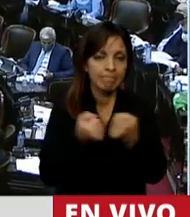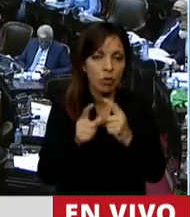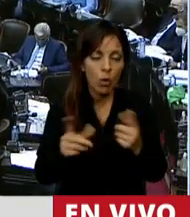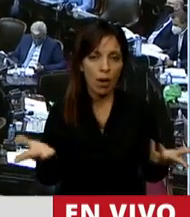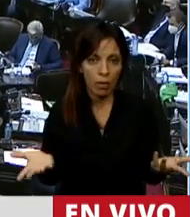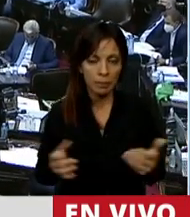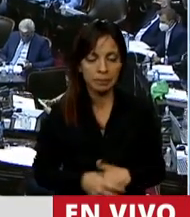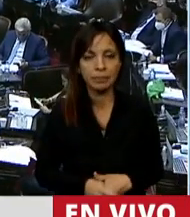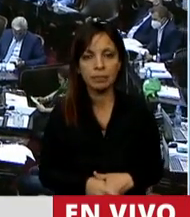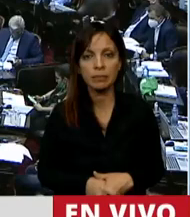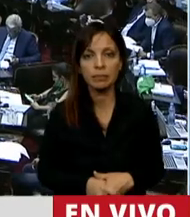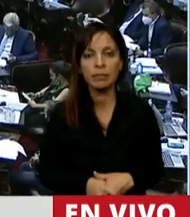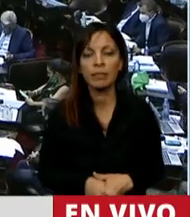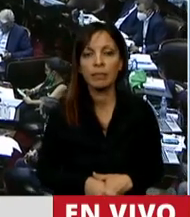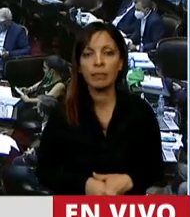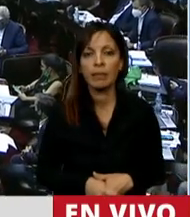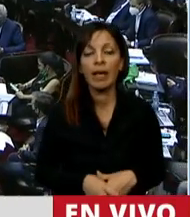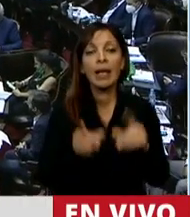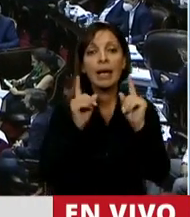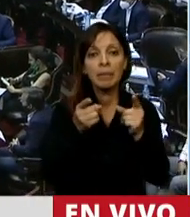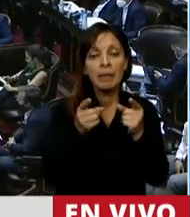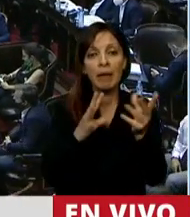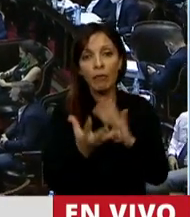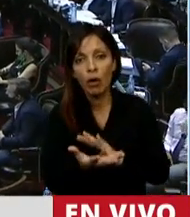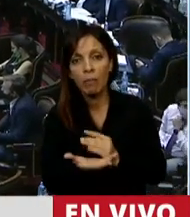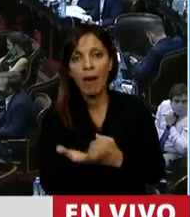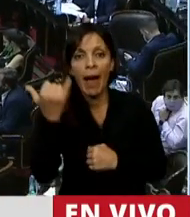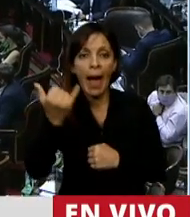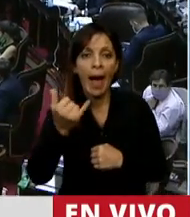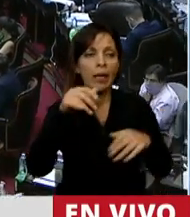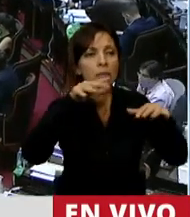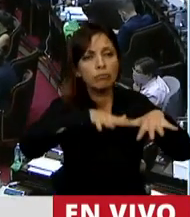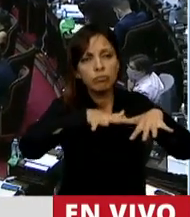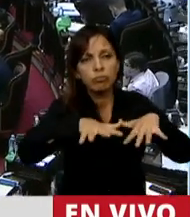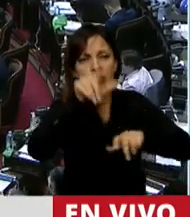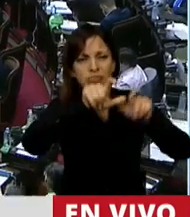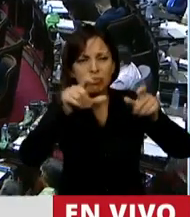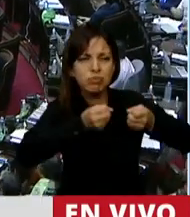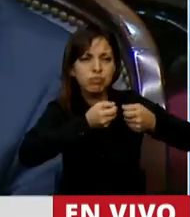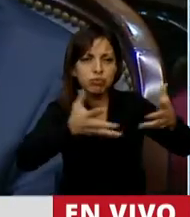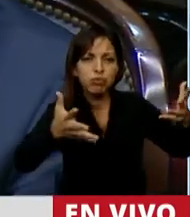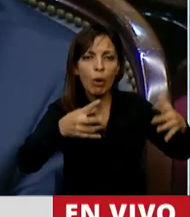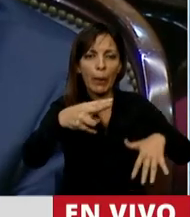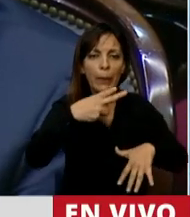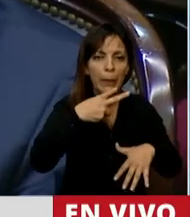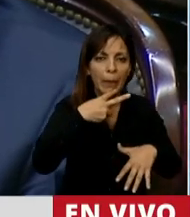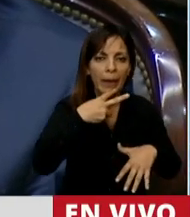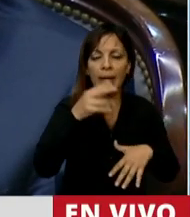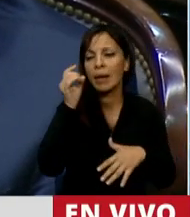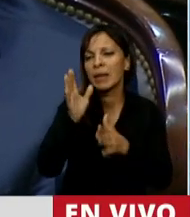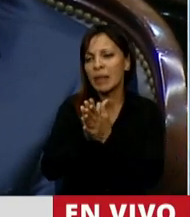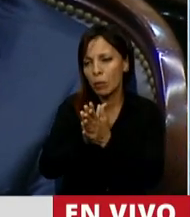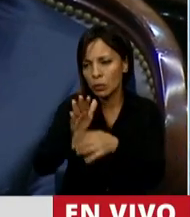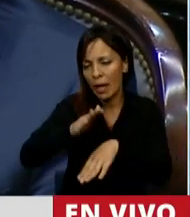De la misma manera que hay una marea verde que durante mucho tiempo estuvo,